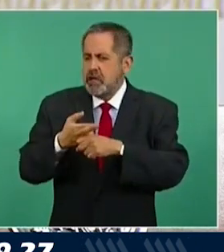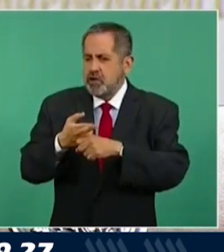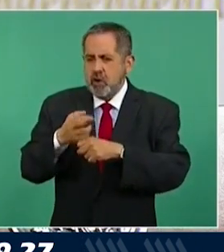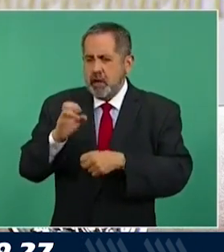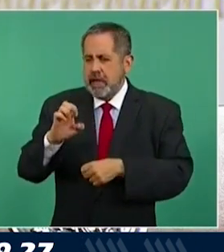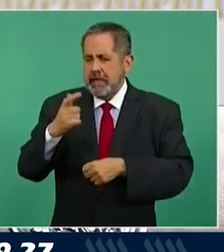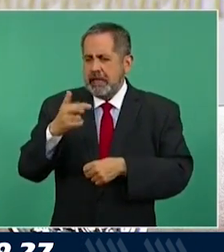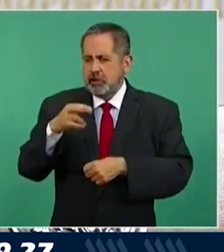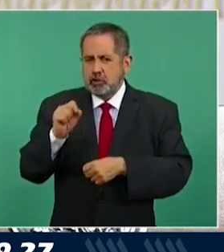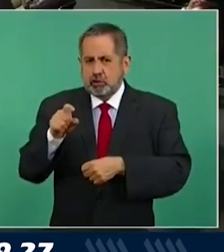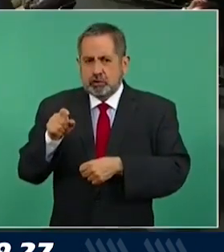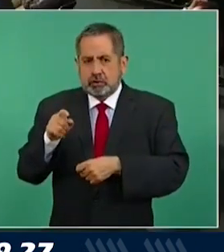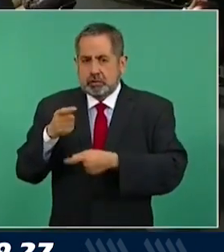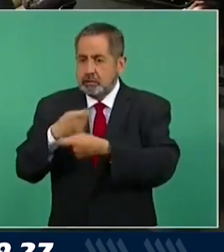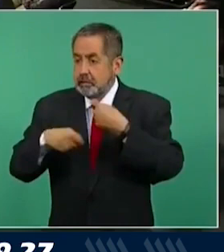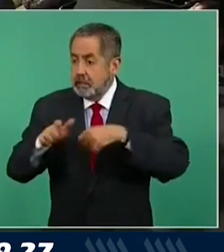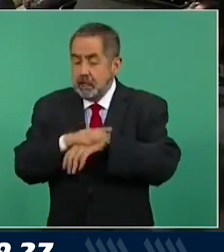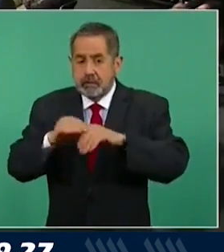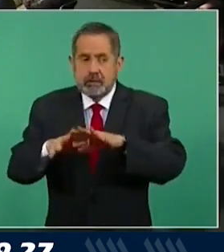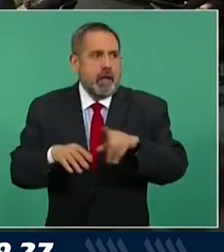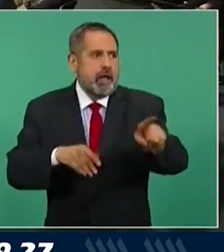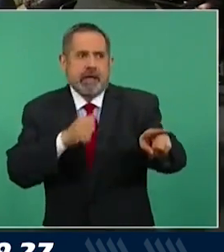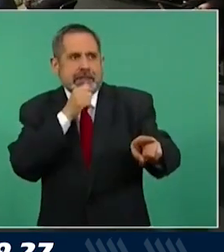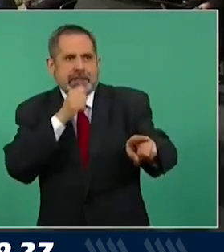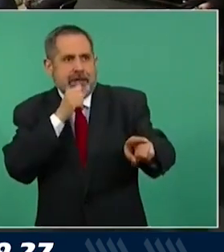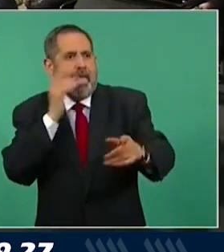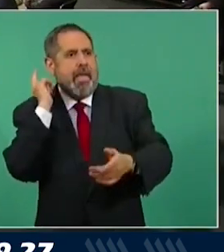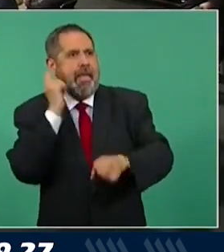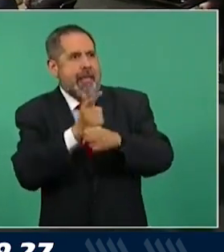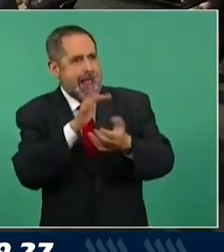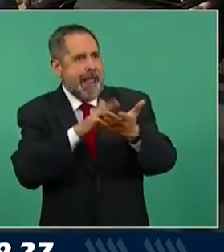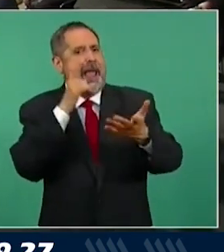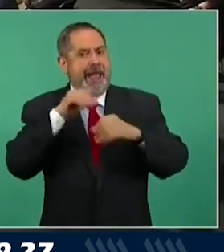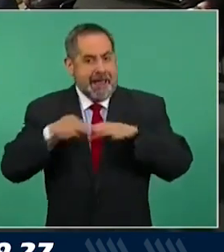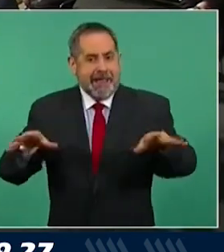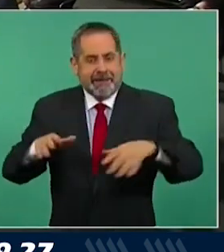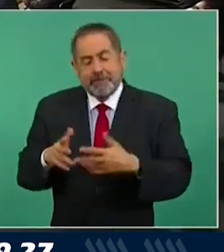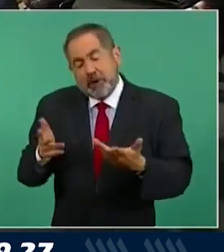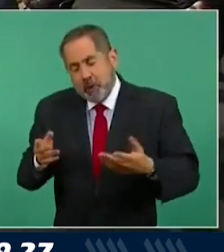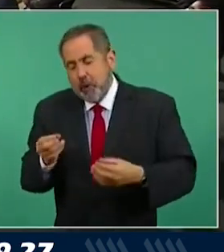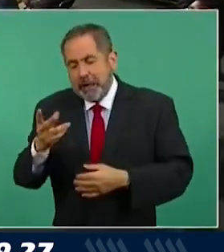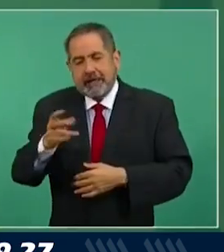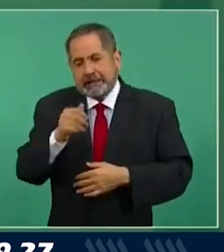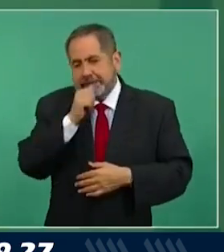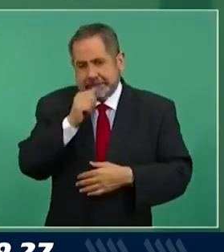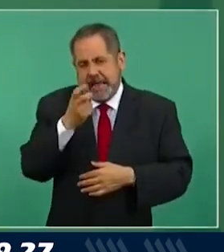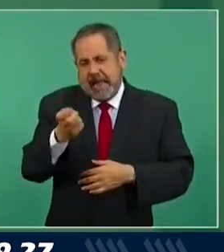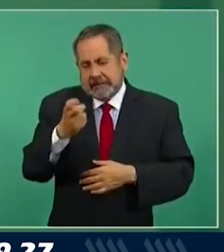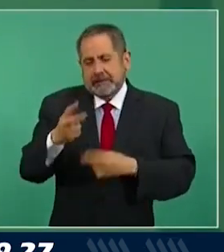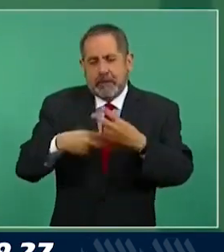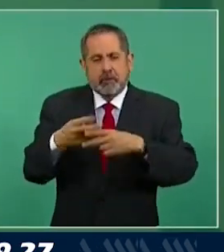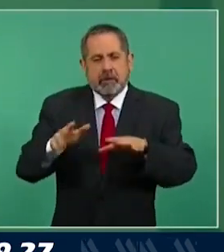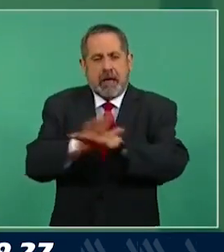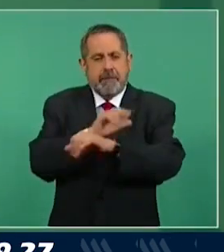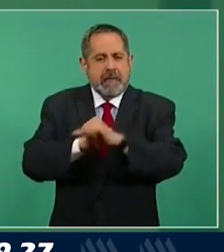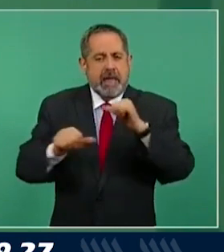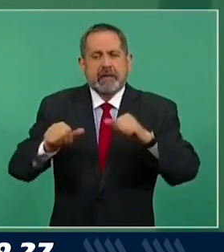No, ese no, esa es la nota. Sí, también va a ser